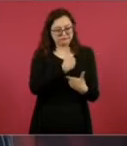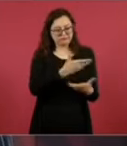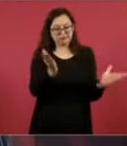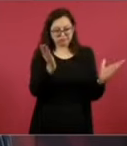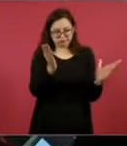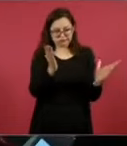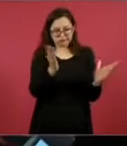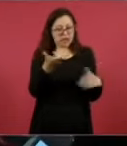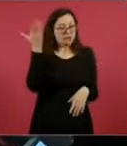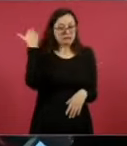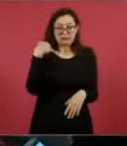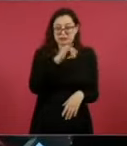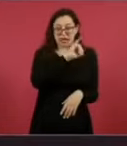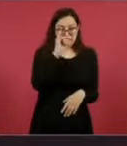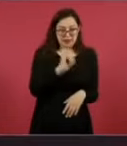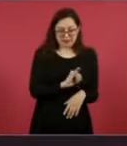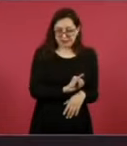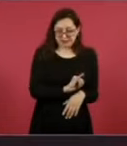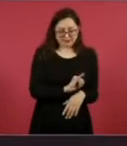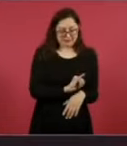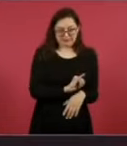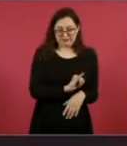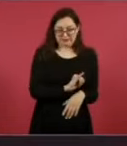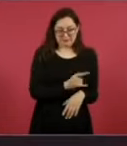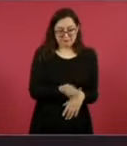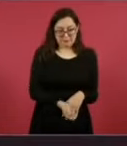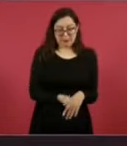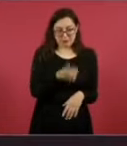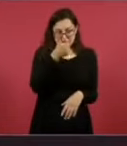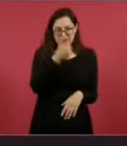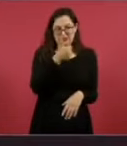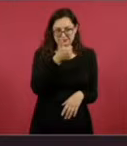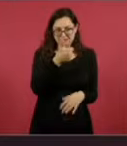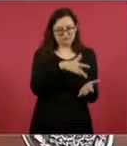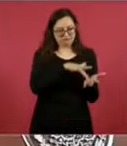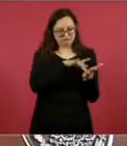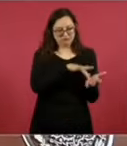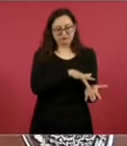en la historia de México. Se han entregado tantas becas.